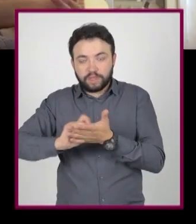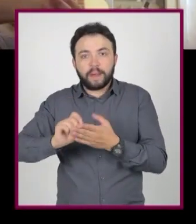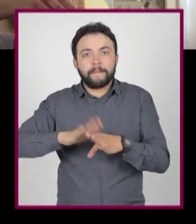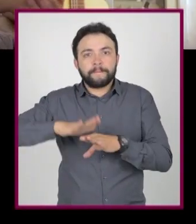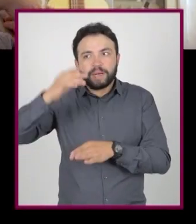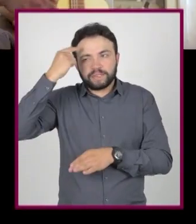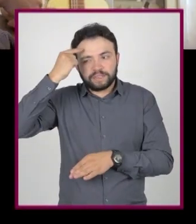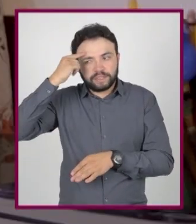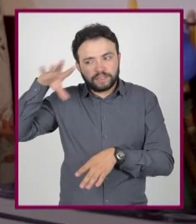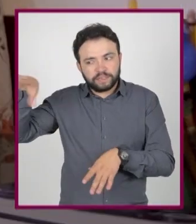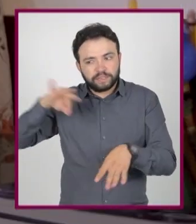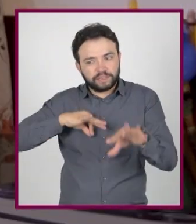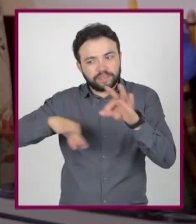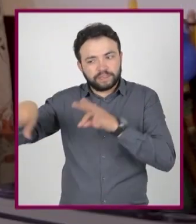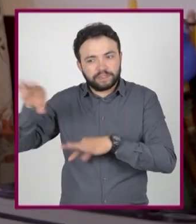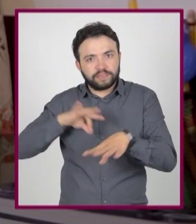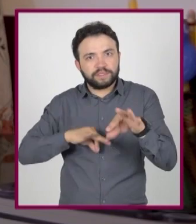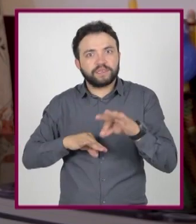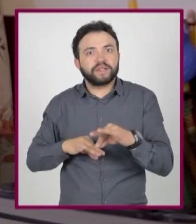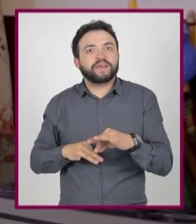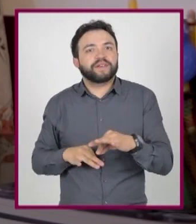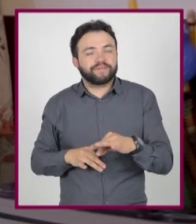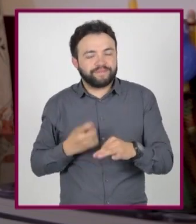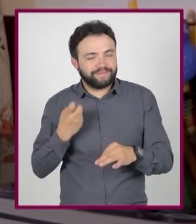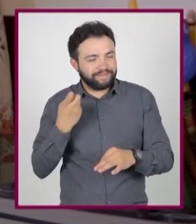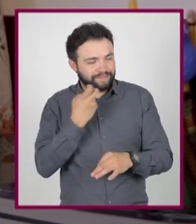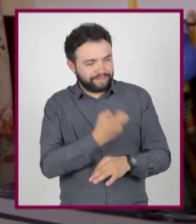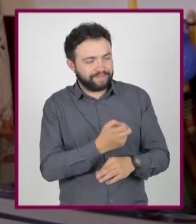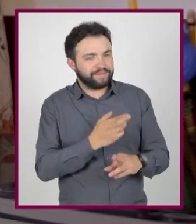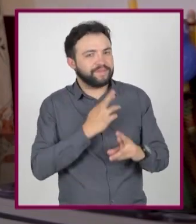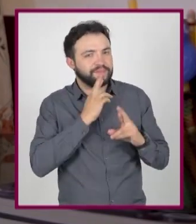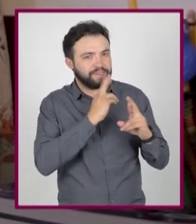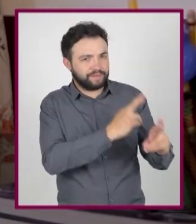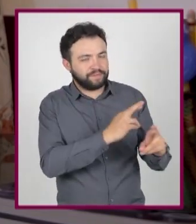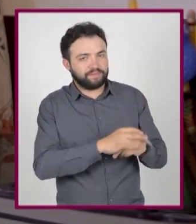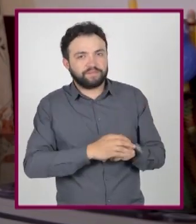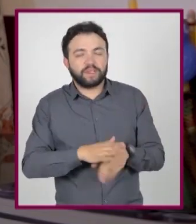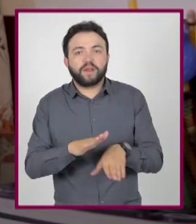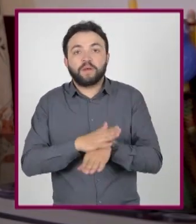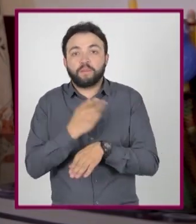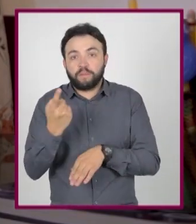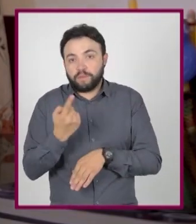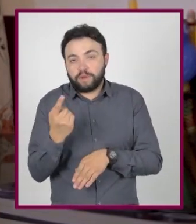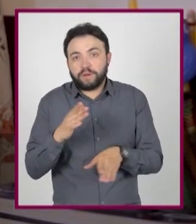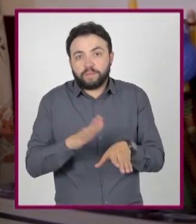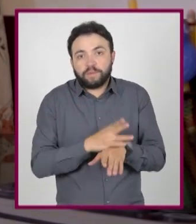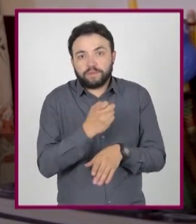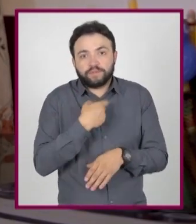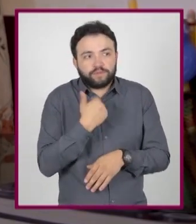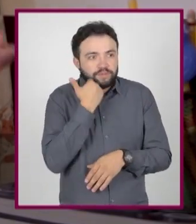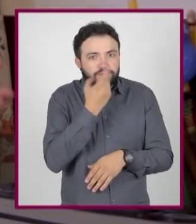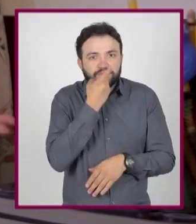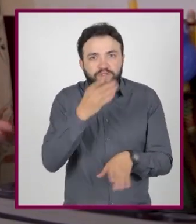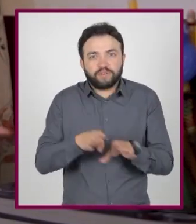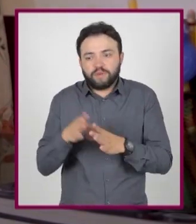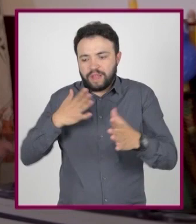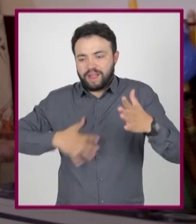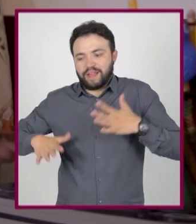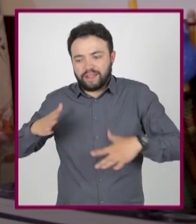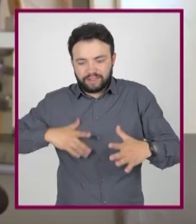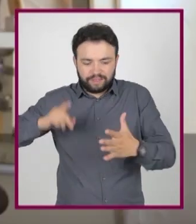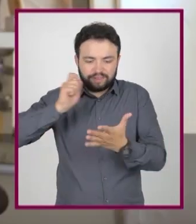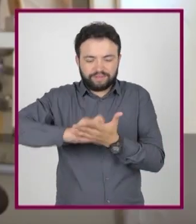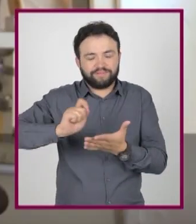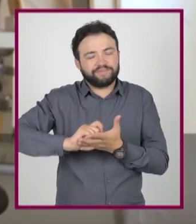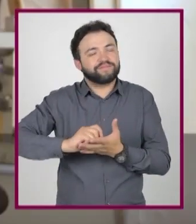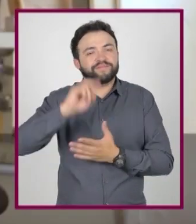respuesta. Ya. Tiene mucho más sentido. Porque justo iba a apelar a lo cansado que es escribir a